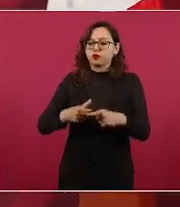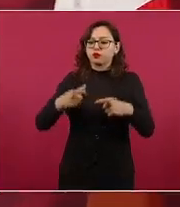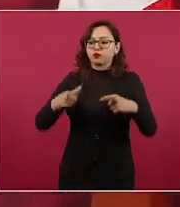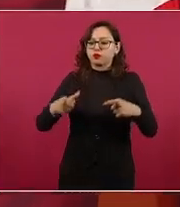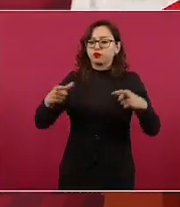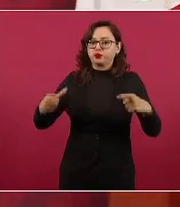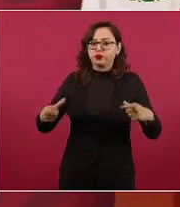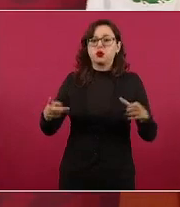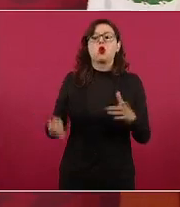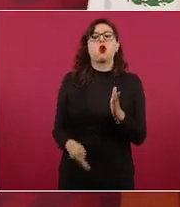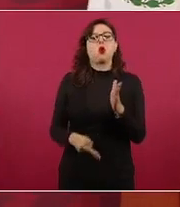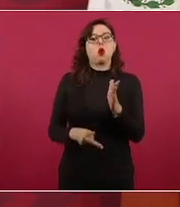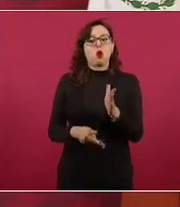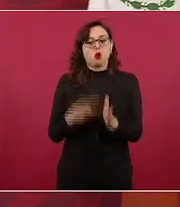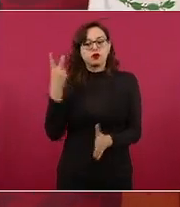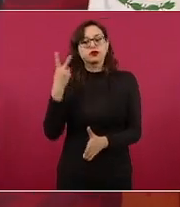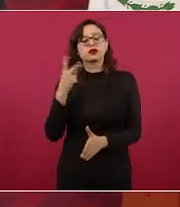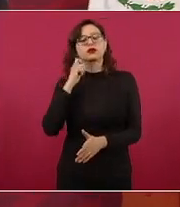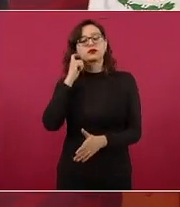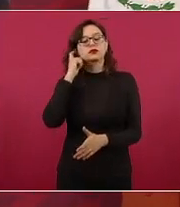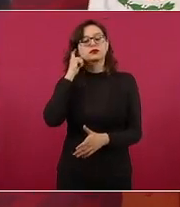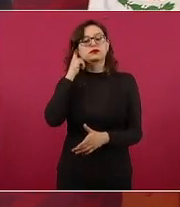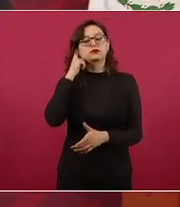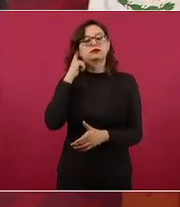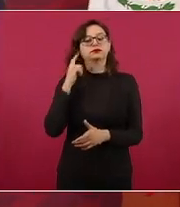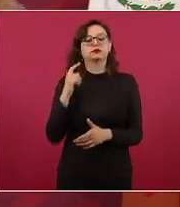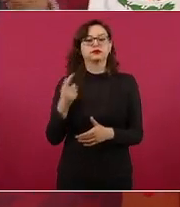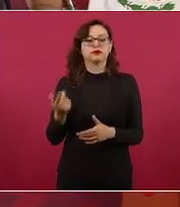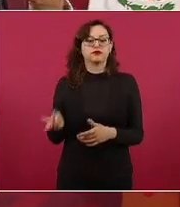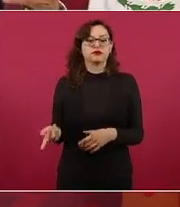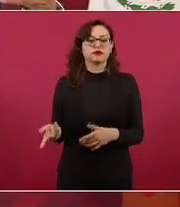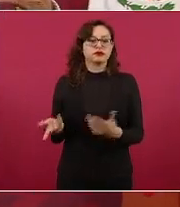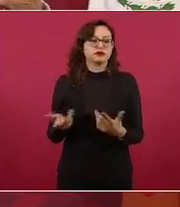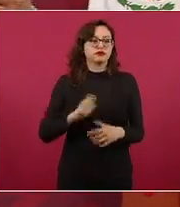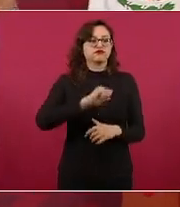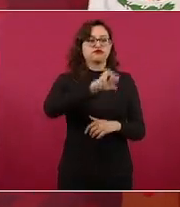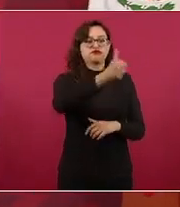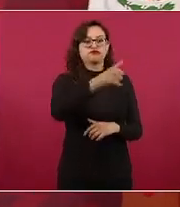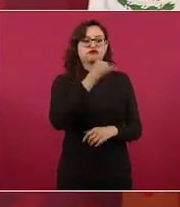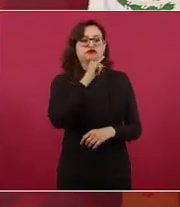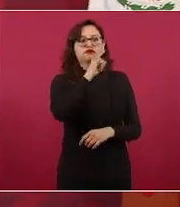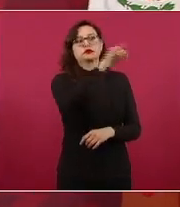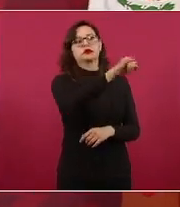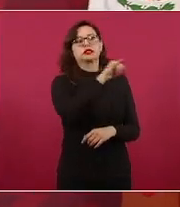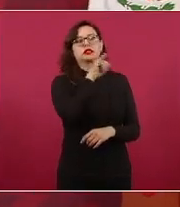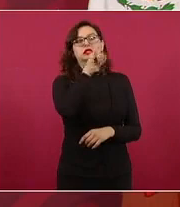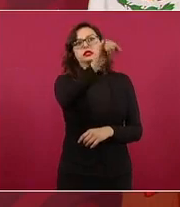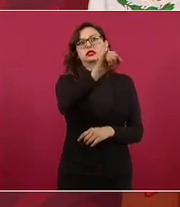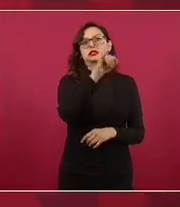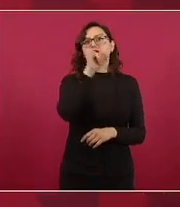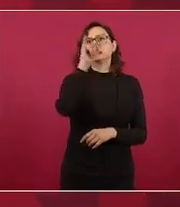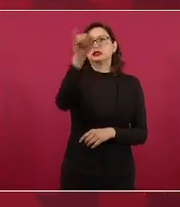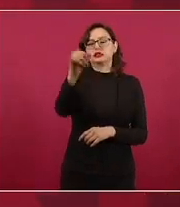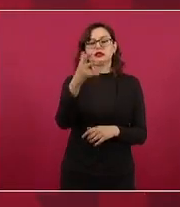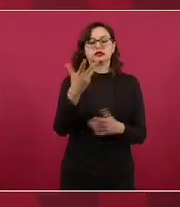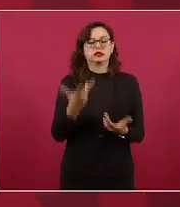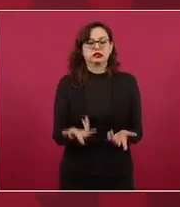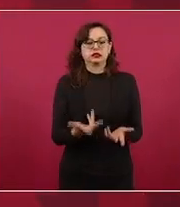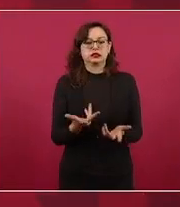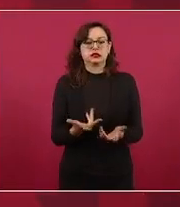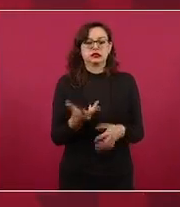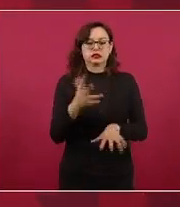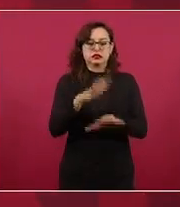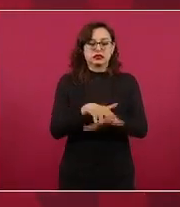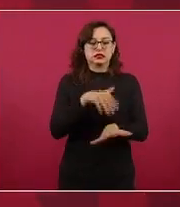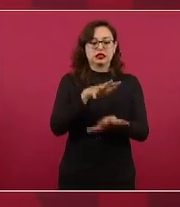y se controló el crecimiento poblacional en Tlalpan que de 120